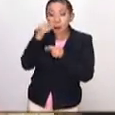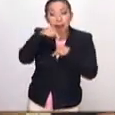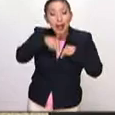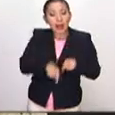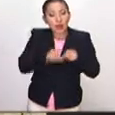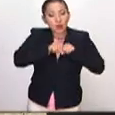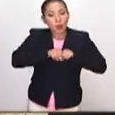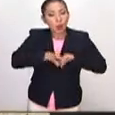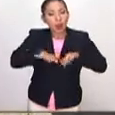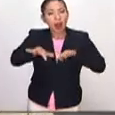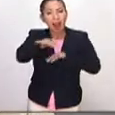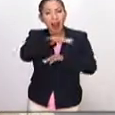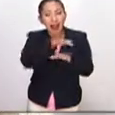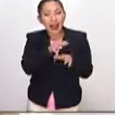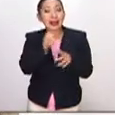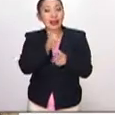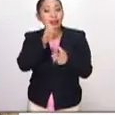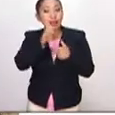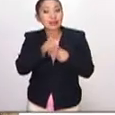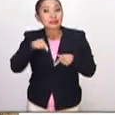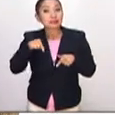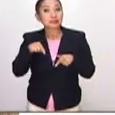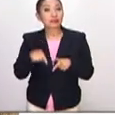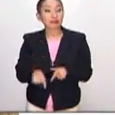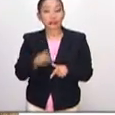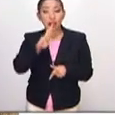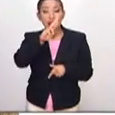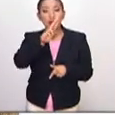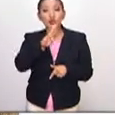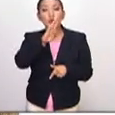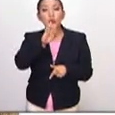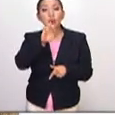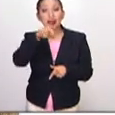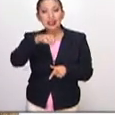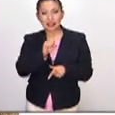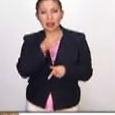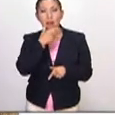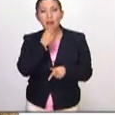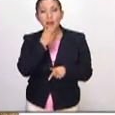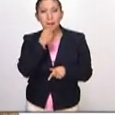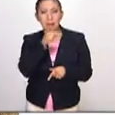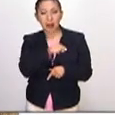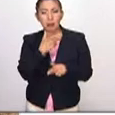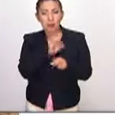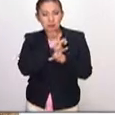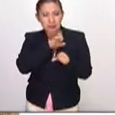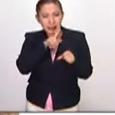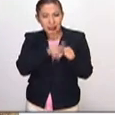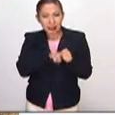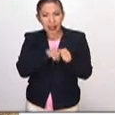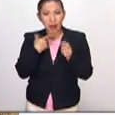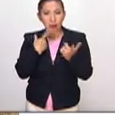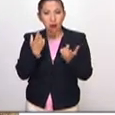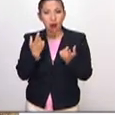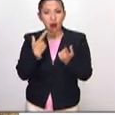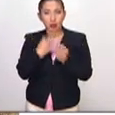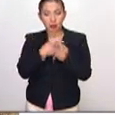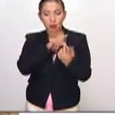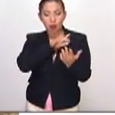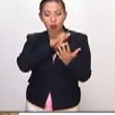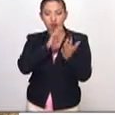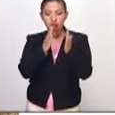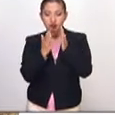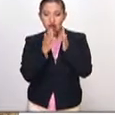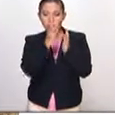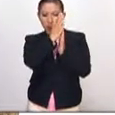aquí se reprodujeran. Así que entonces Rubens, en esta cruz tan especial, que no es una cruz de frente, que es una